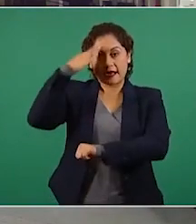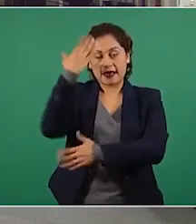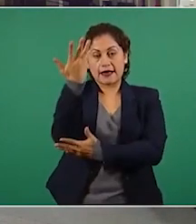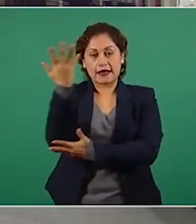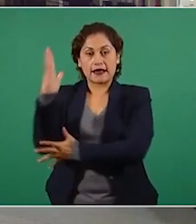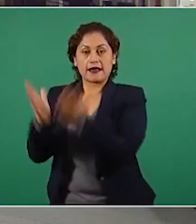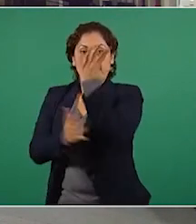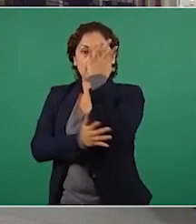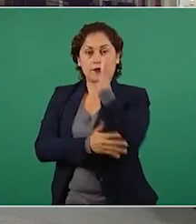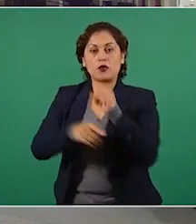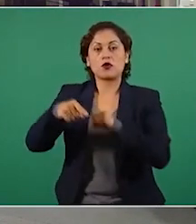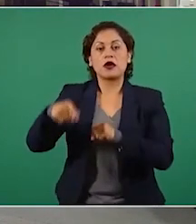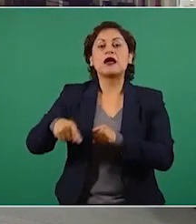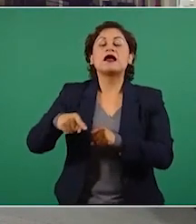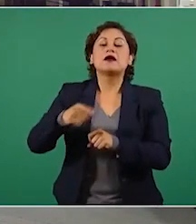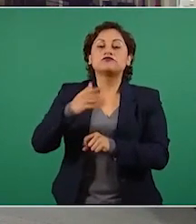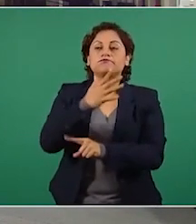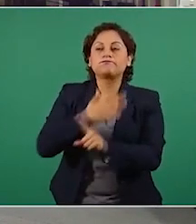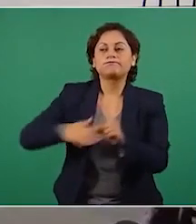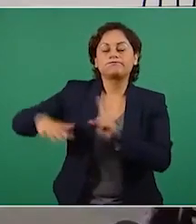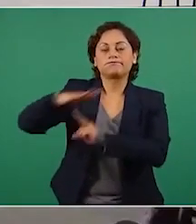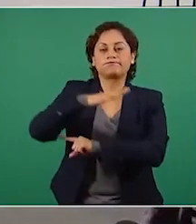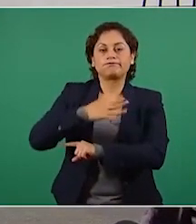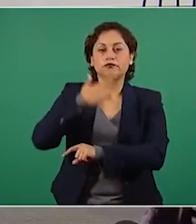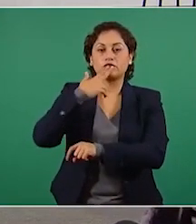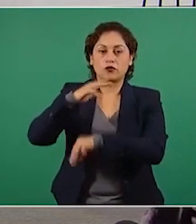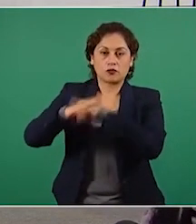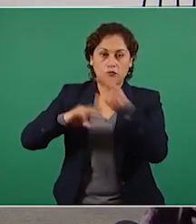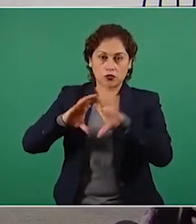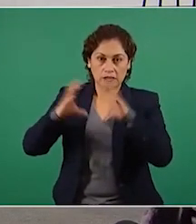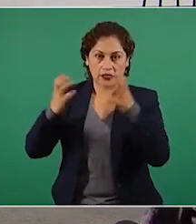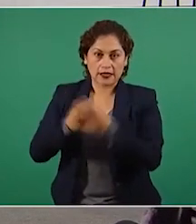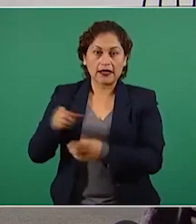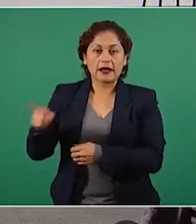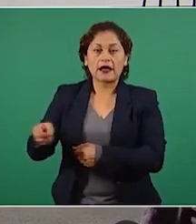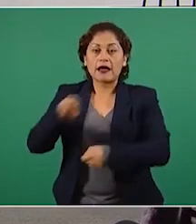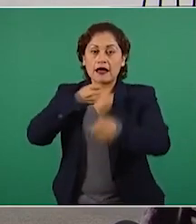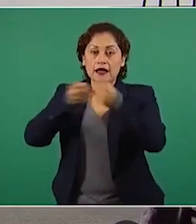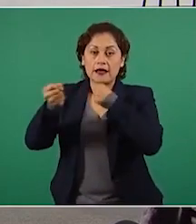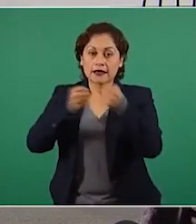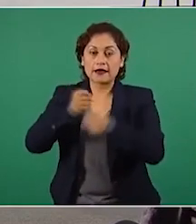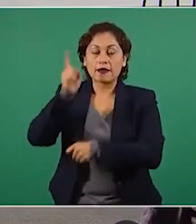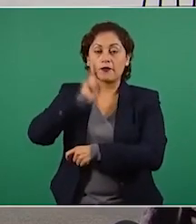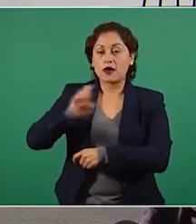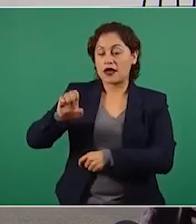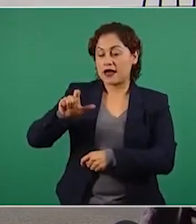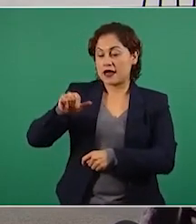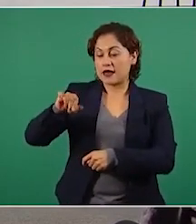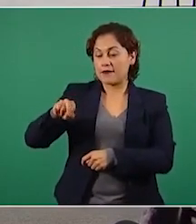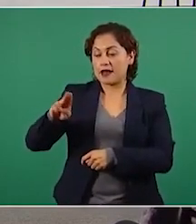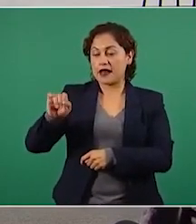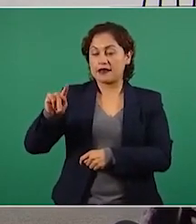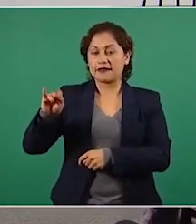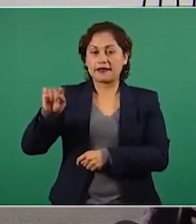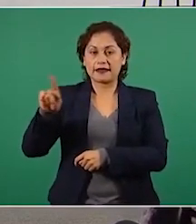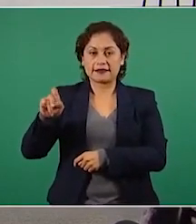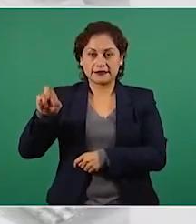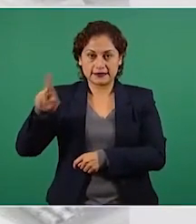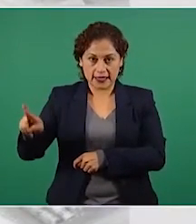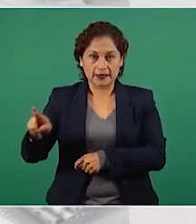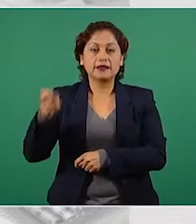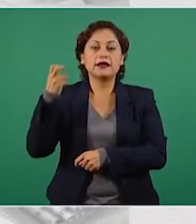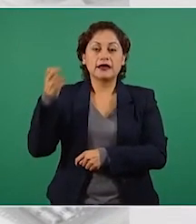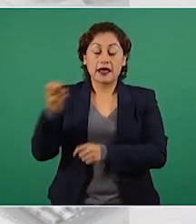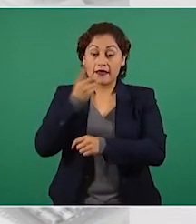Mundiales en México, aclaró en entrevista con la periodista Elia Baltazar para el Imer México que el dato de 73